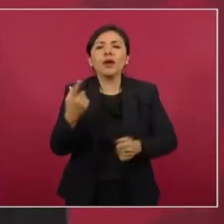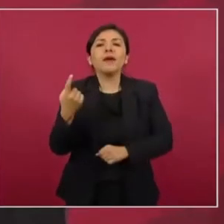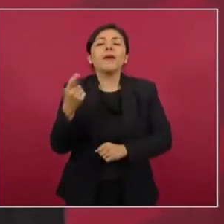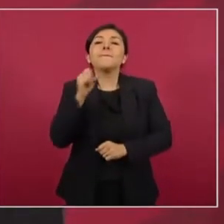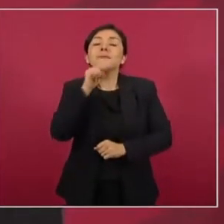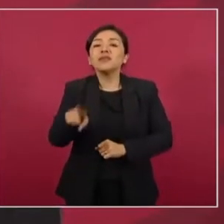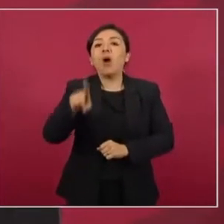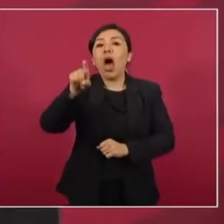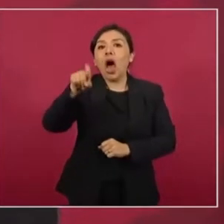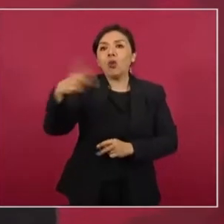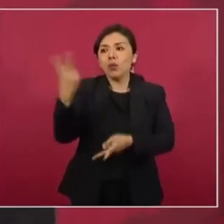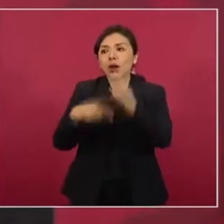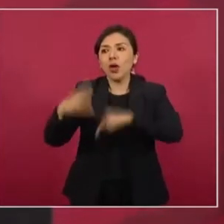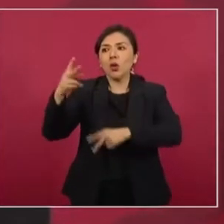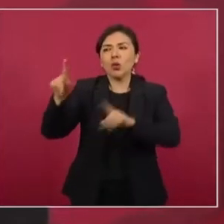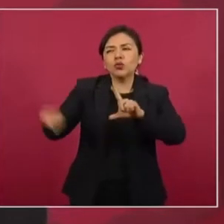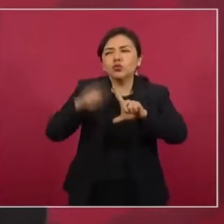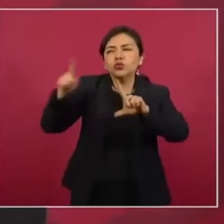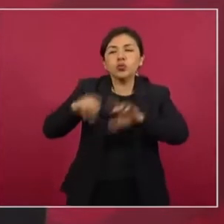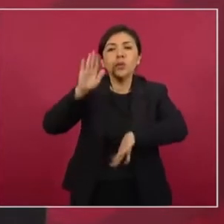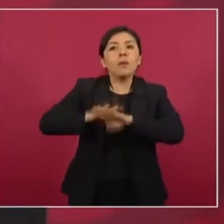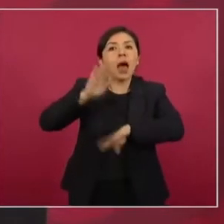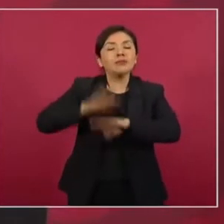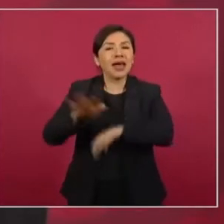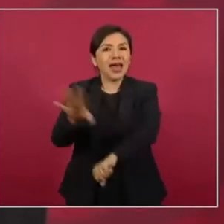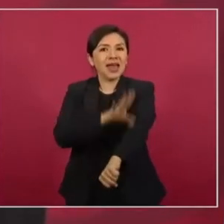generen más energía,